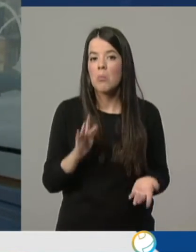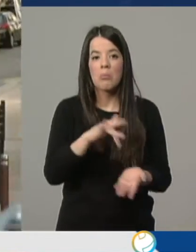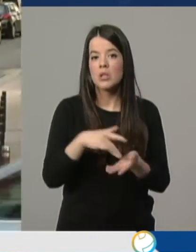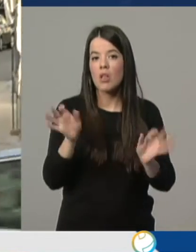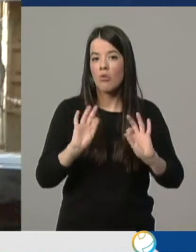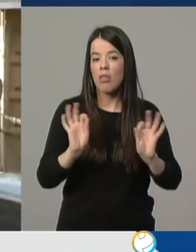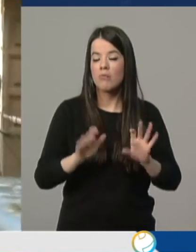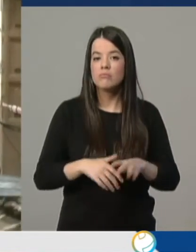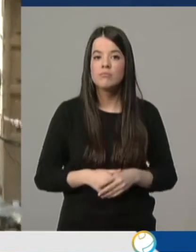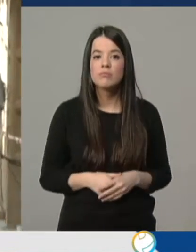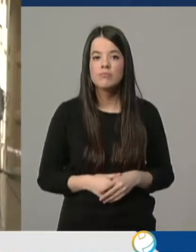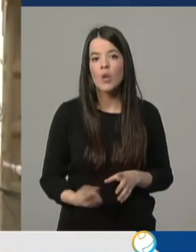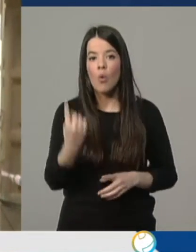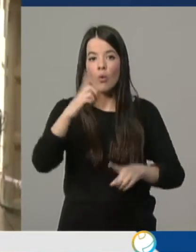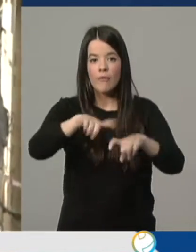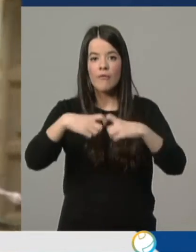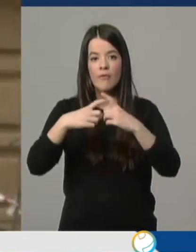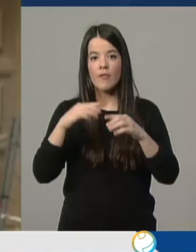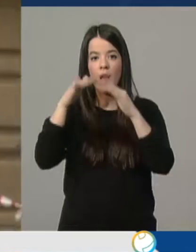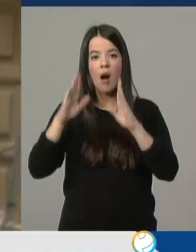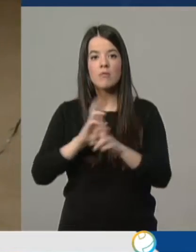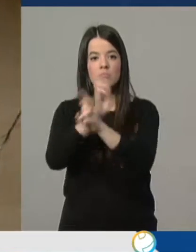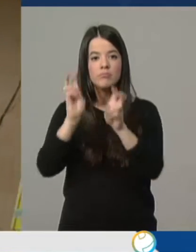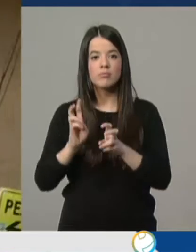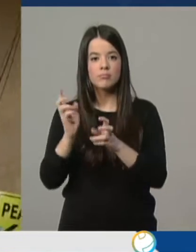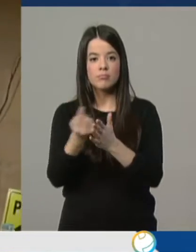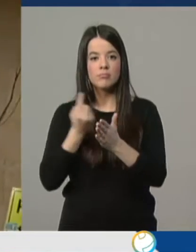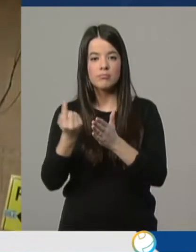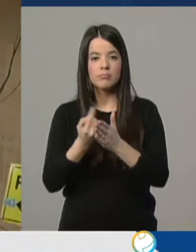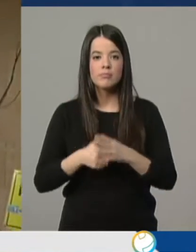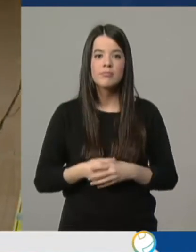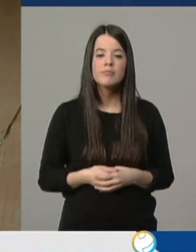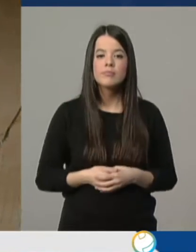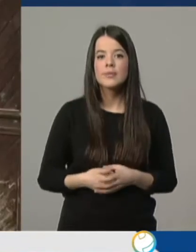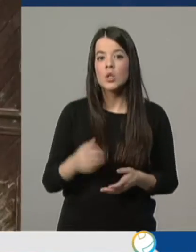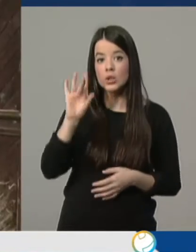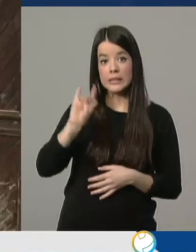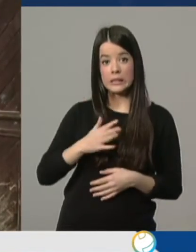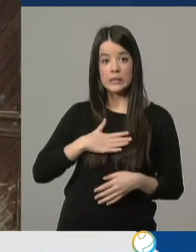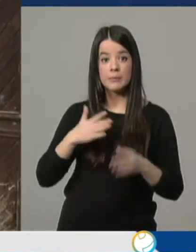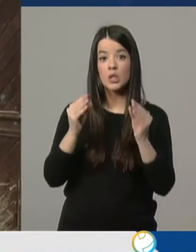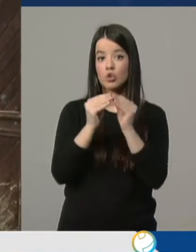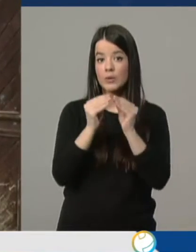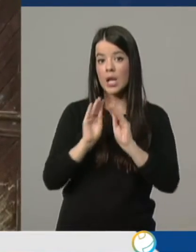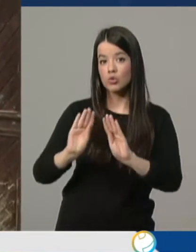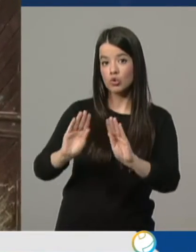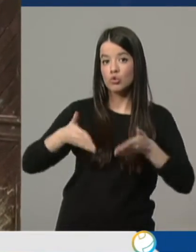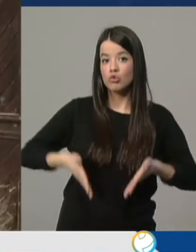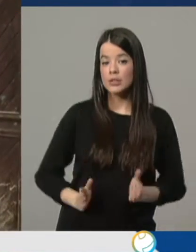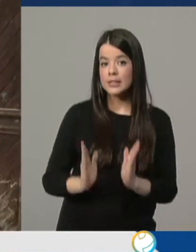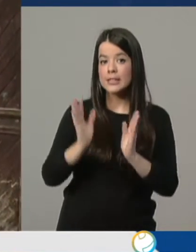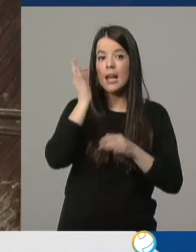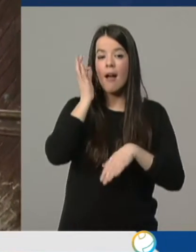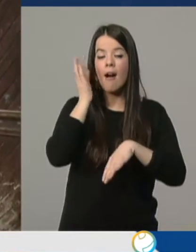de nada. Y una familia en cuarentena. ¿Tiene familiares afectados? Sí, tengo una sobrina y su hija. ¿Cómo le están pasando?